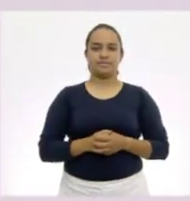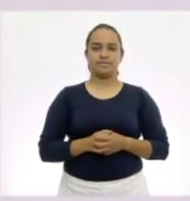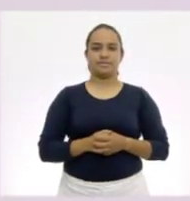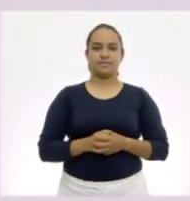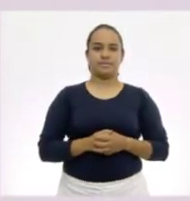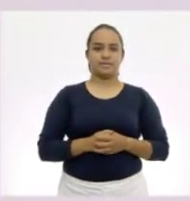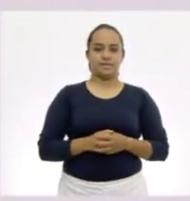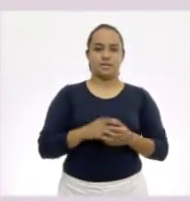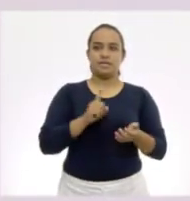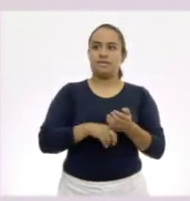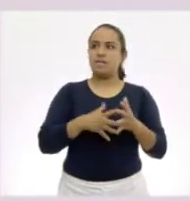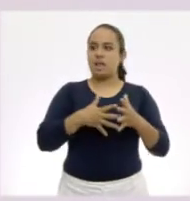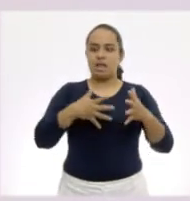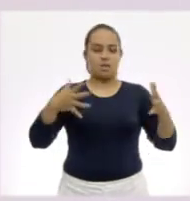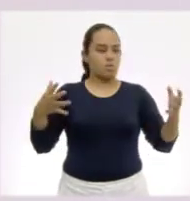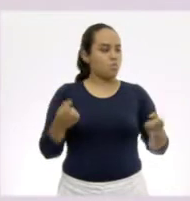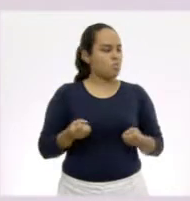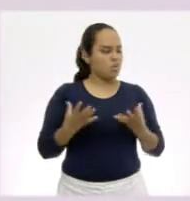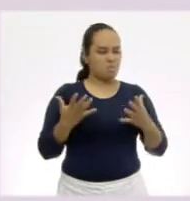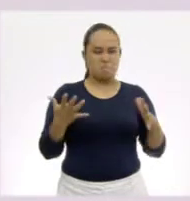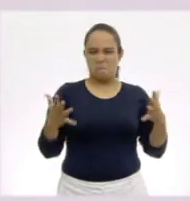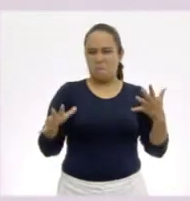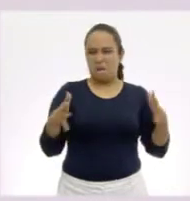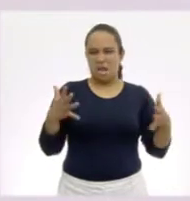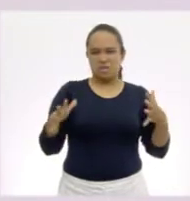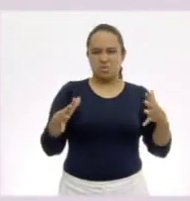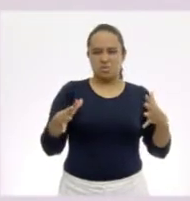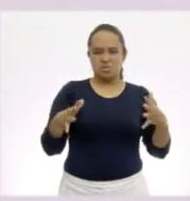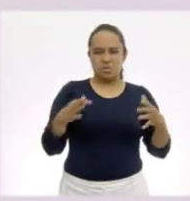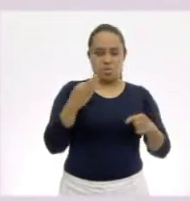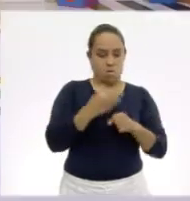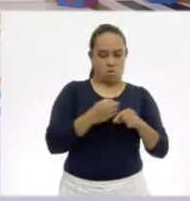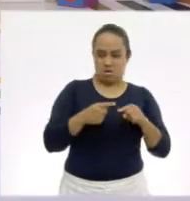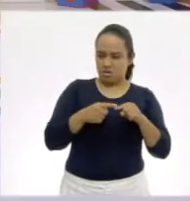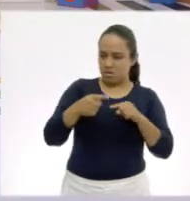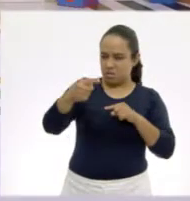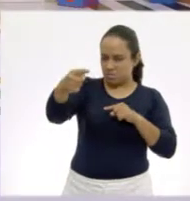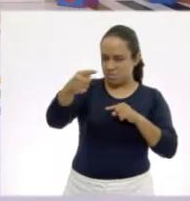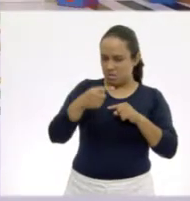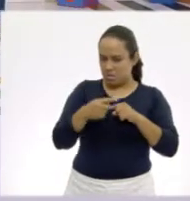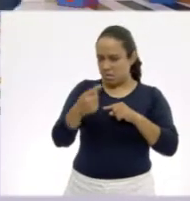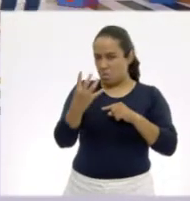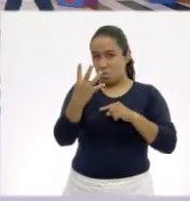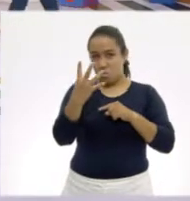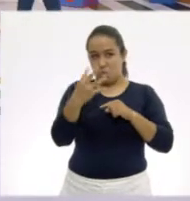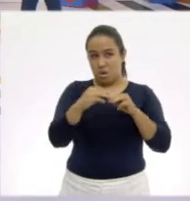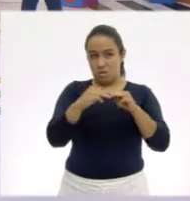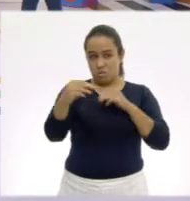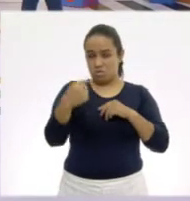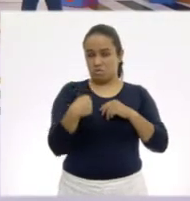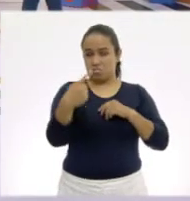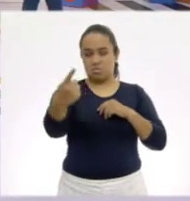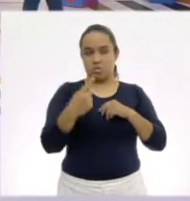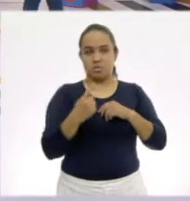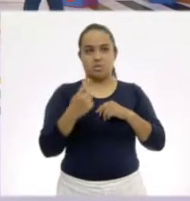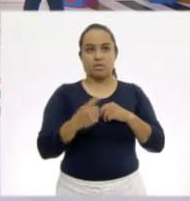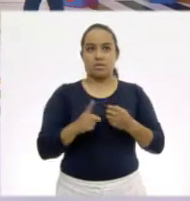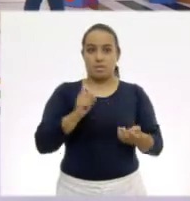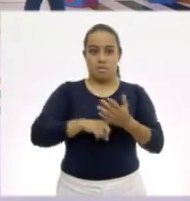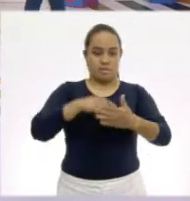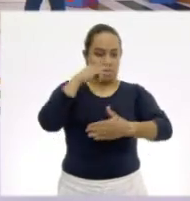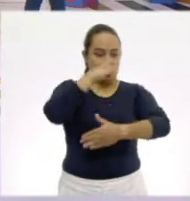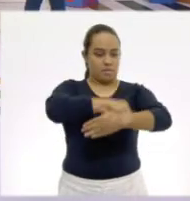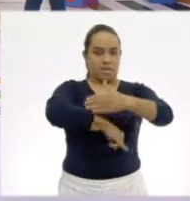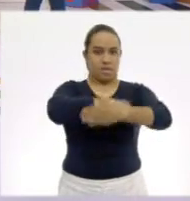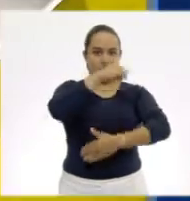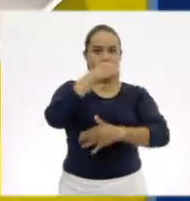¿Qué tan largo será? Más o menos a la distancia que estamos son como 4 metros. Ay, sí son muy grandes las